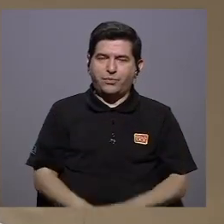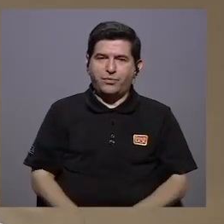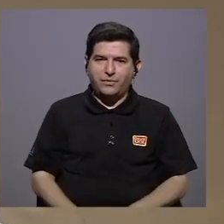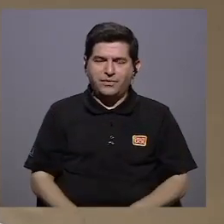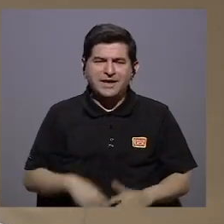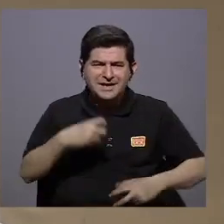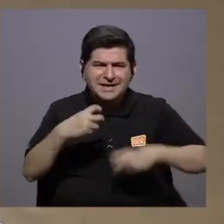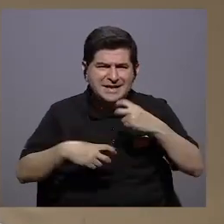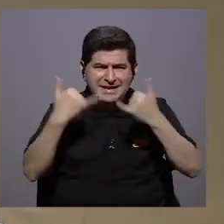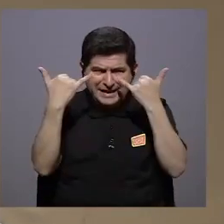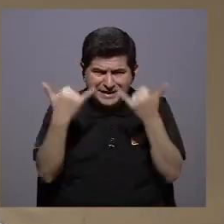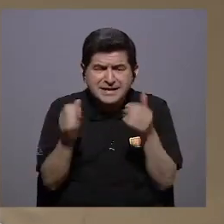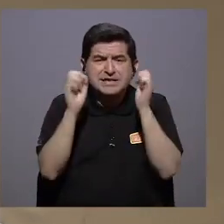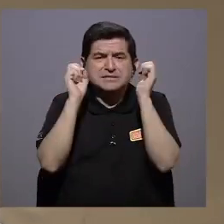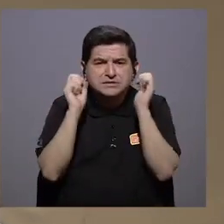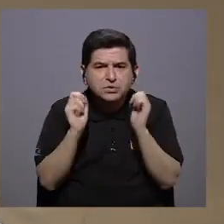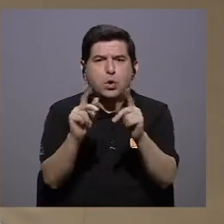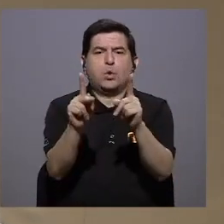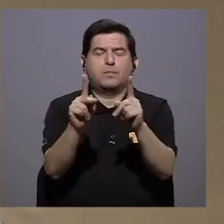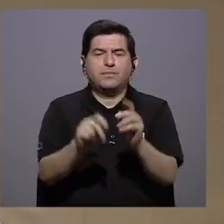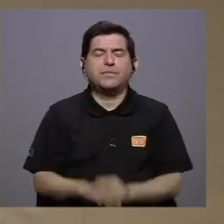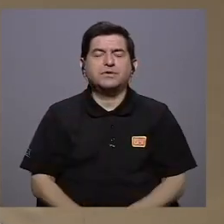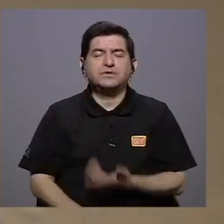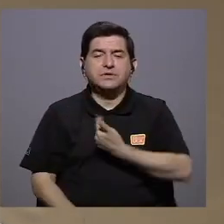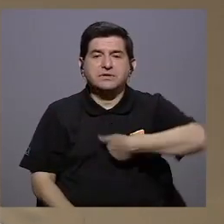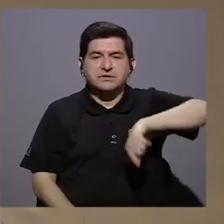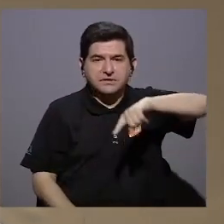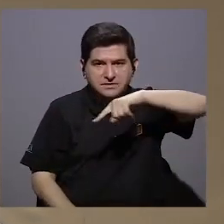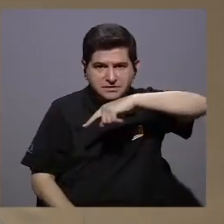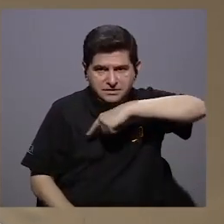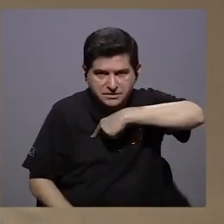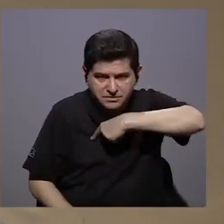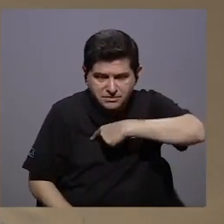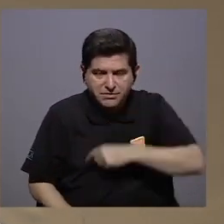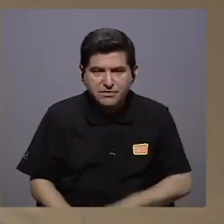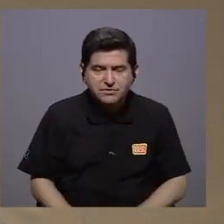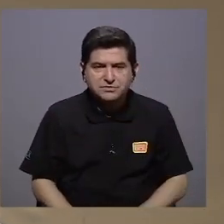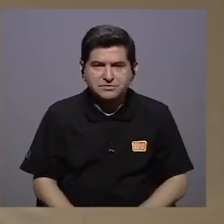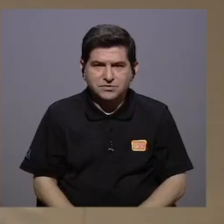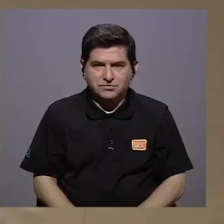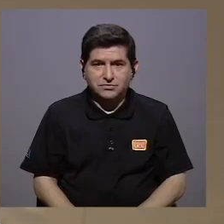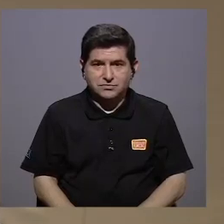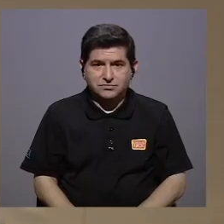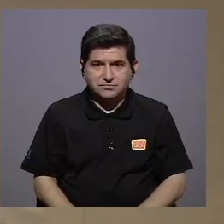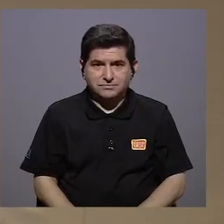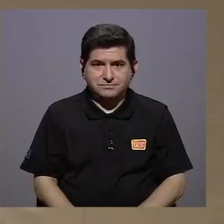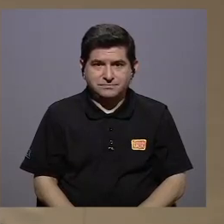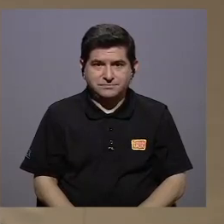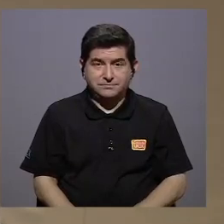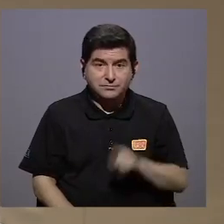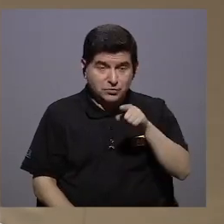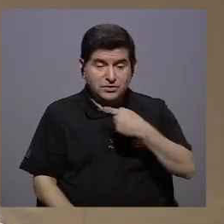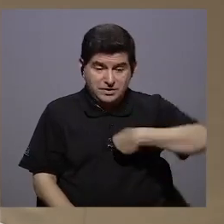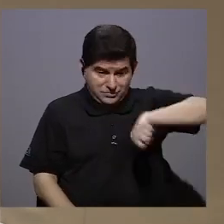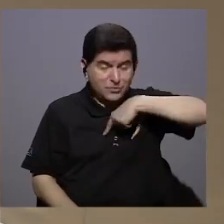esta crisis nos da la oportunidad de poner y de ponernos también